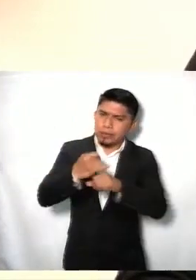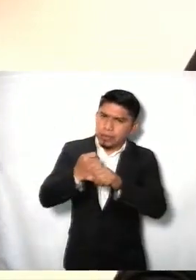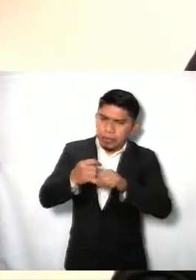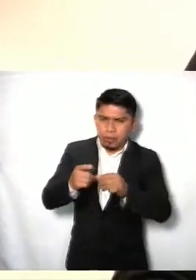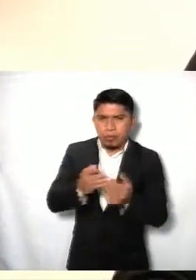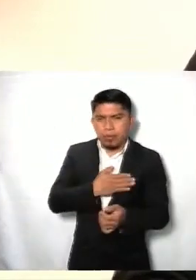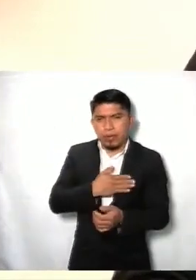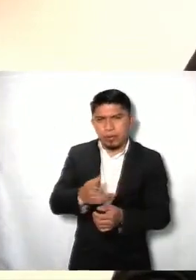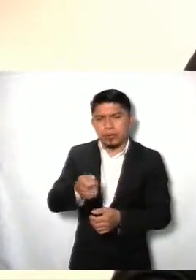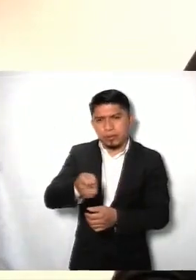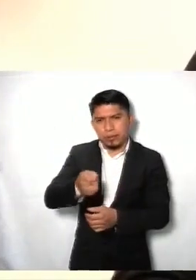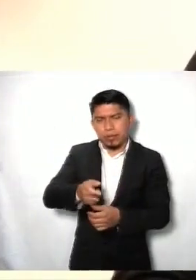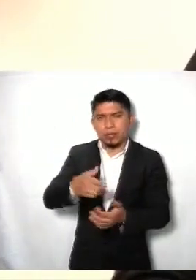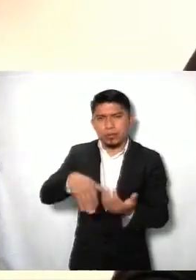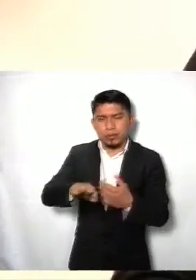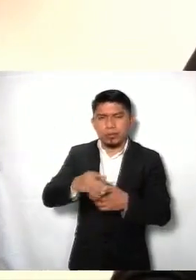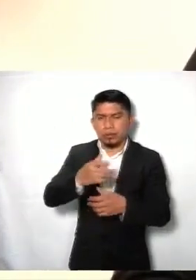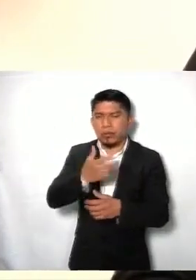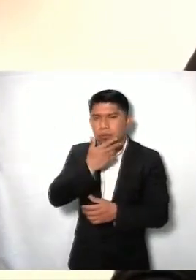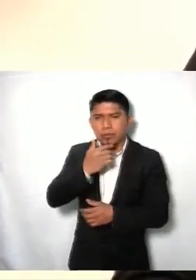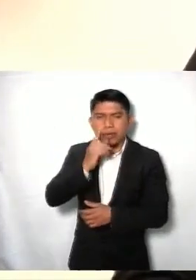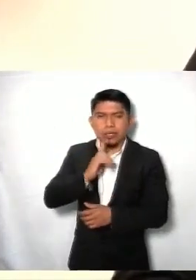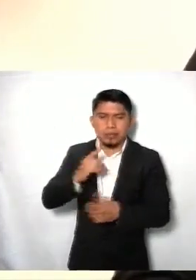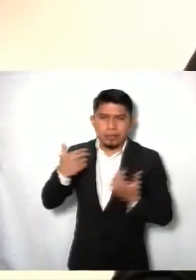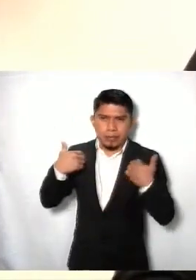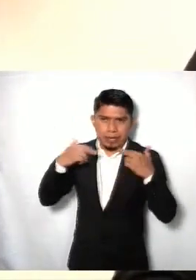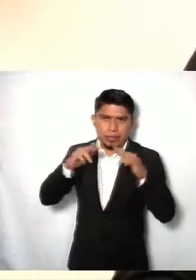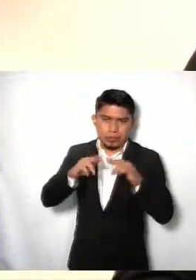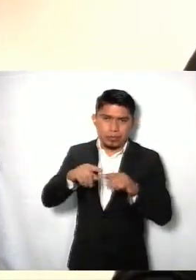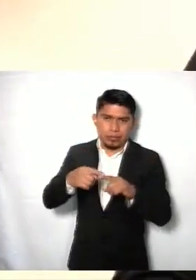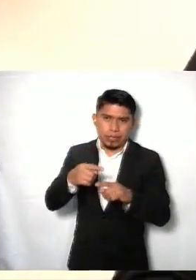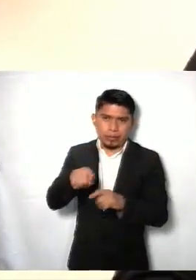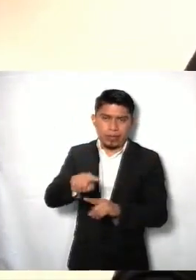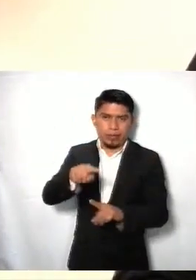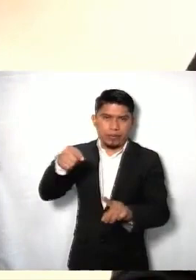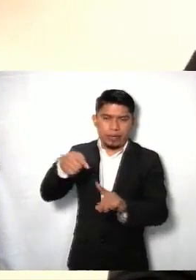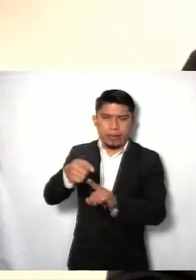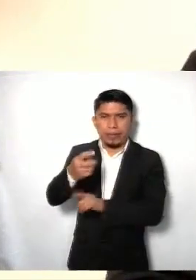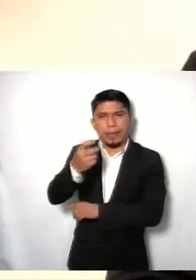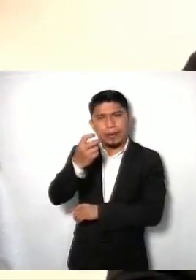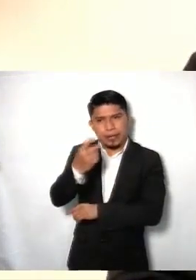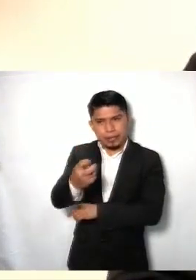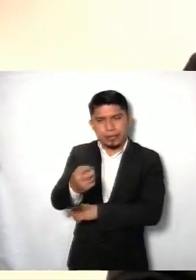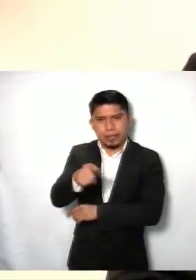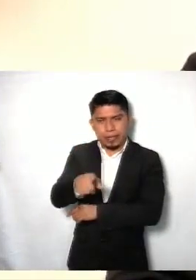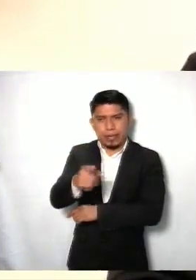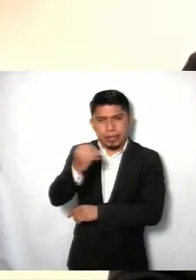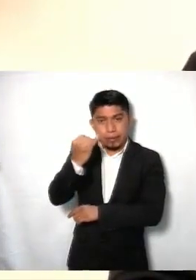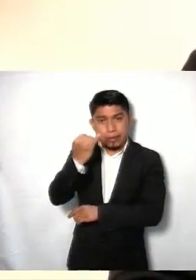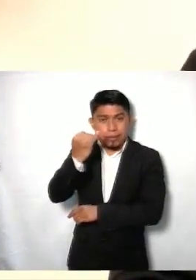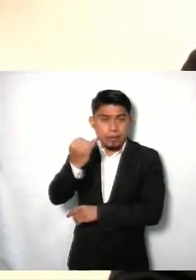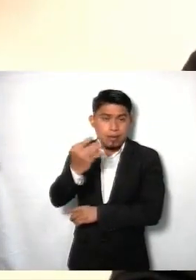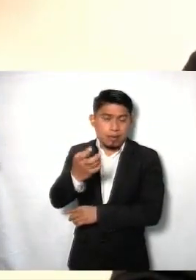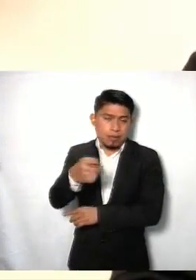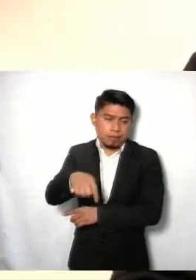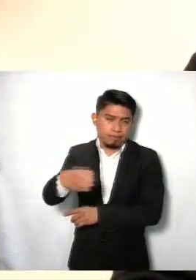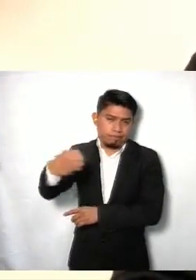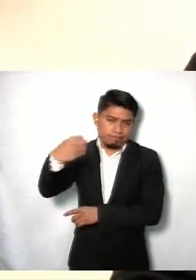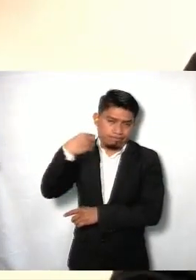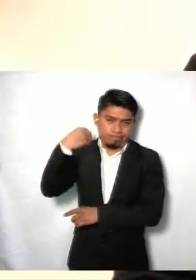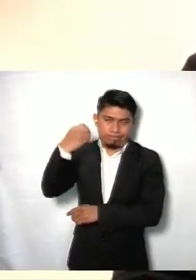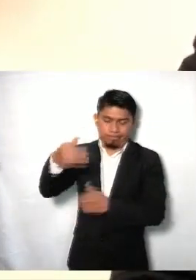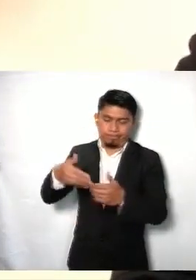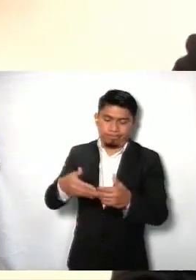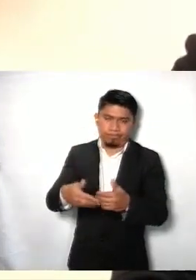Y bueno, también saludar, por supuesto, a los profesores y a los estudiantes, que son principalmente a los que va dirigida esta idea. Y bueno, quiero destacar